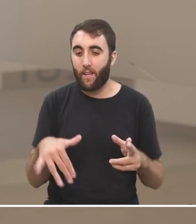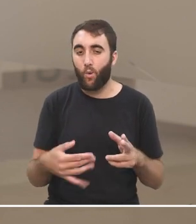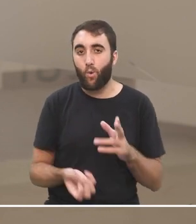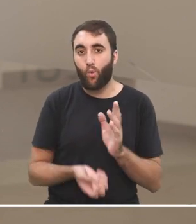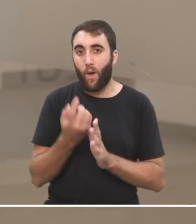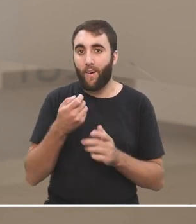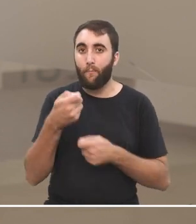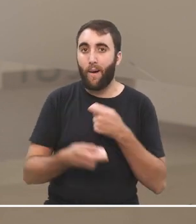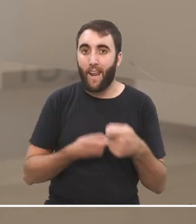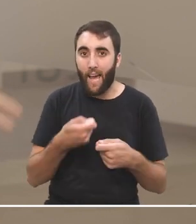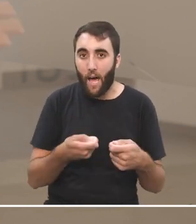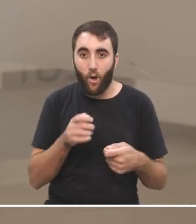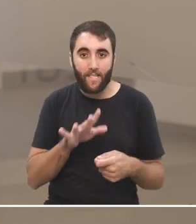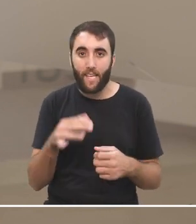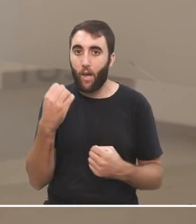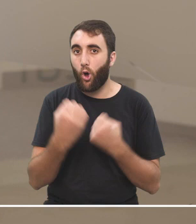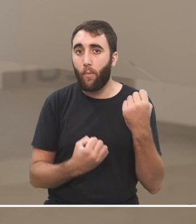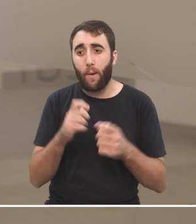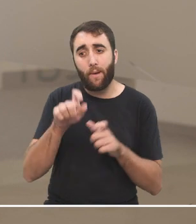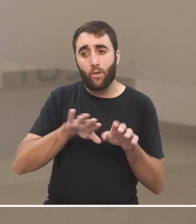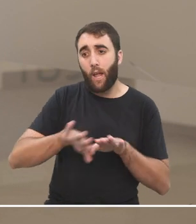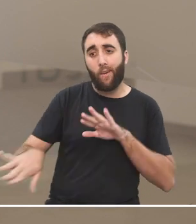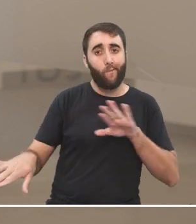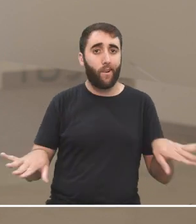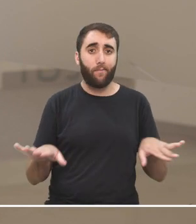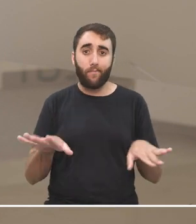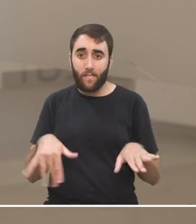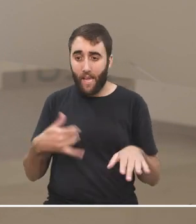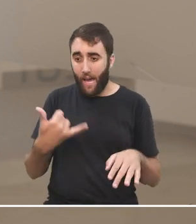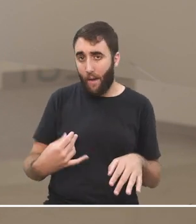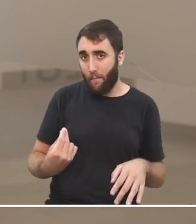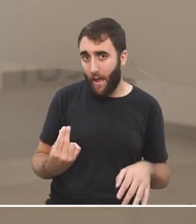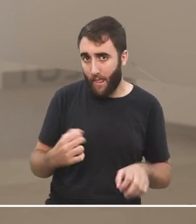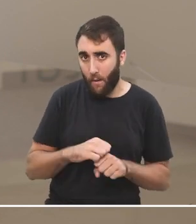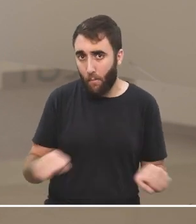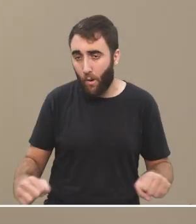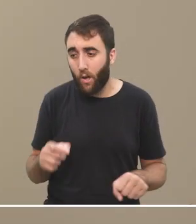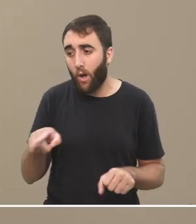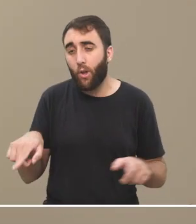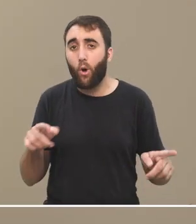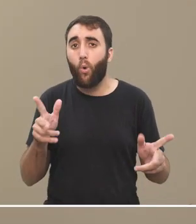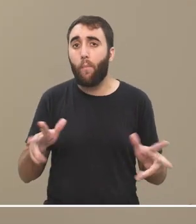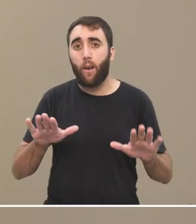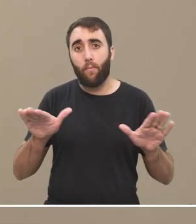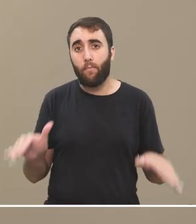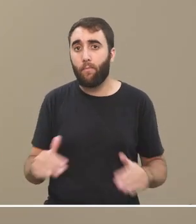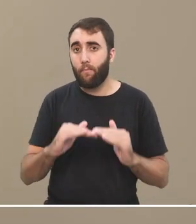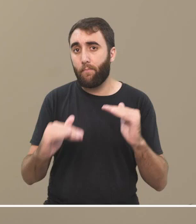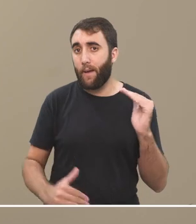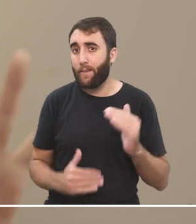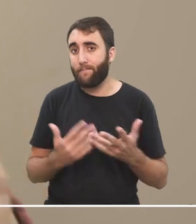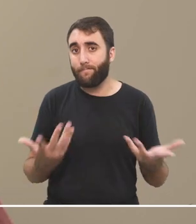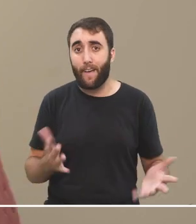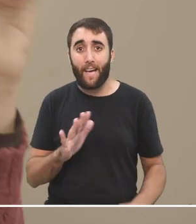dinámica del mercado es como bueno hay gente que se queda afuera un poco algunos que son menos humanos que otros y las cosas son así que le vamos a hacer